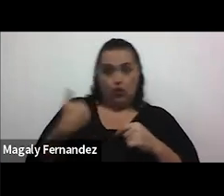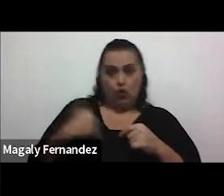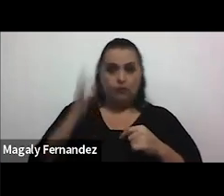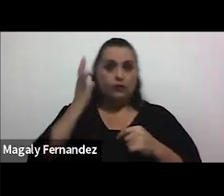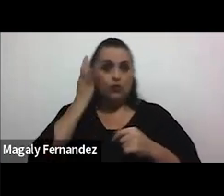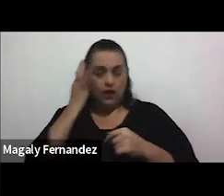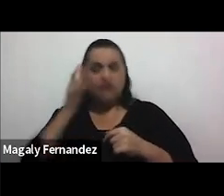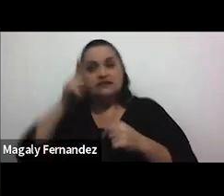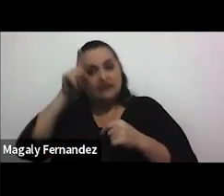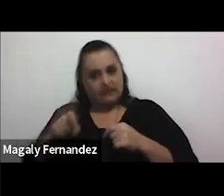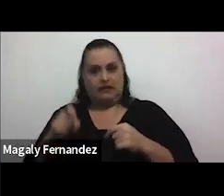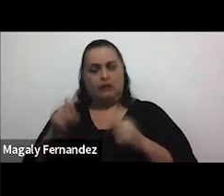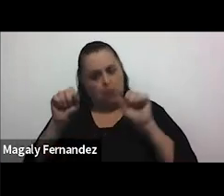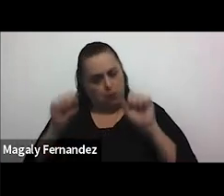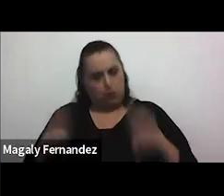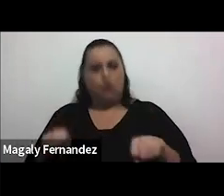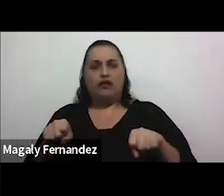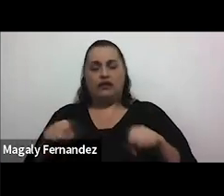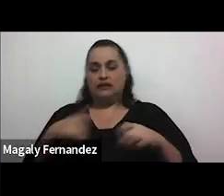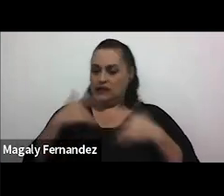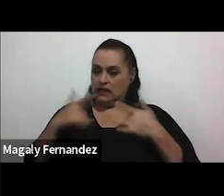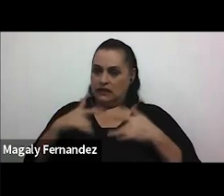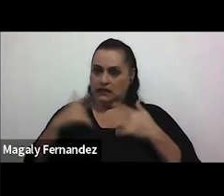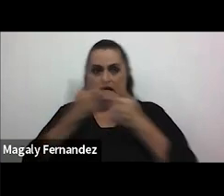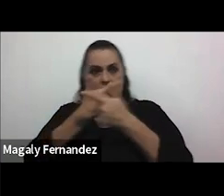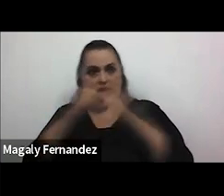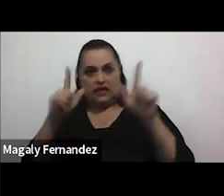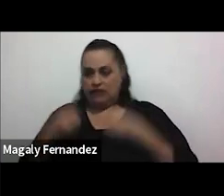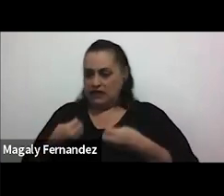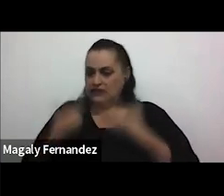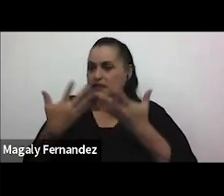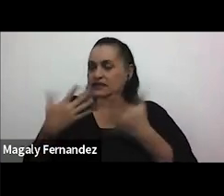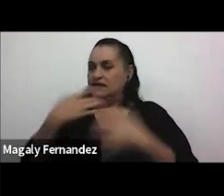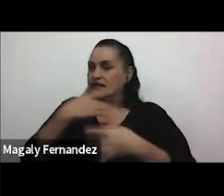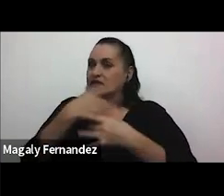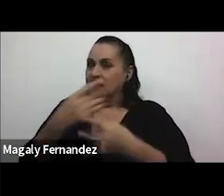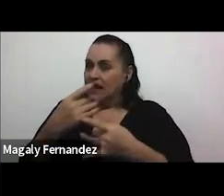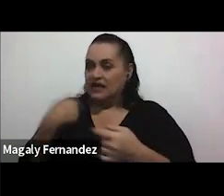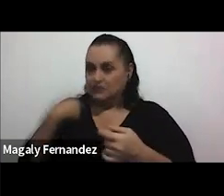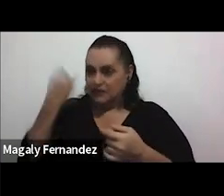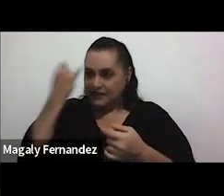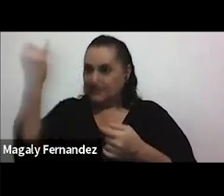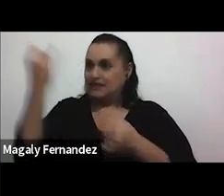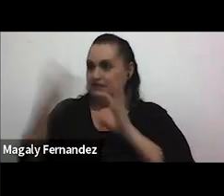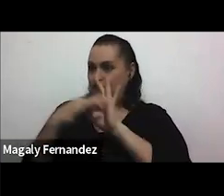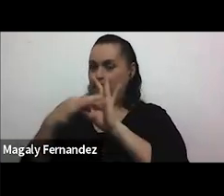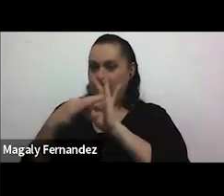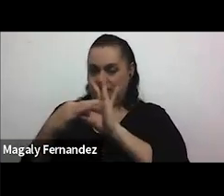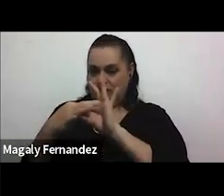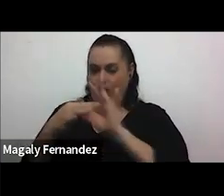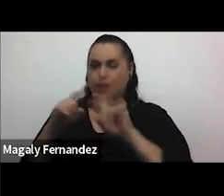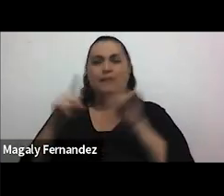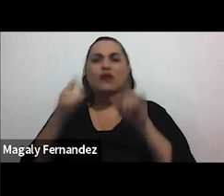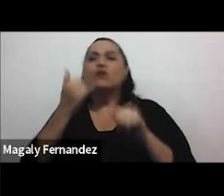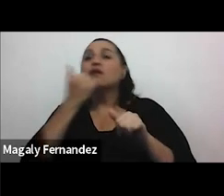mujeres, podemos sentirnos libres de expresar interés, de tomar la iniciativa en una relación. ¿Pero qué es lo que